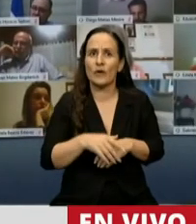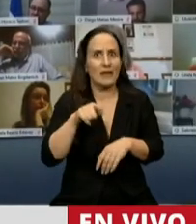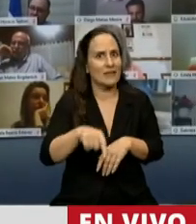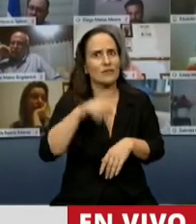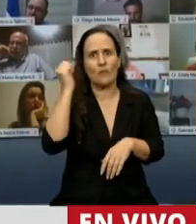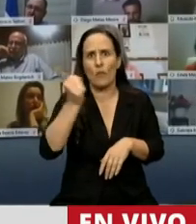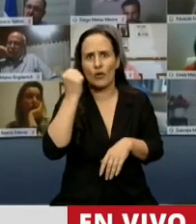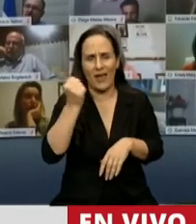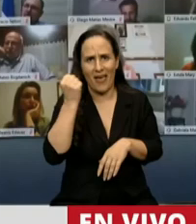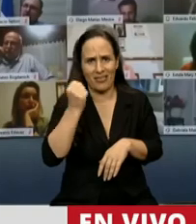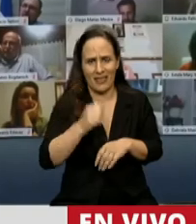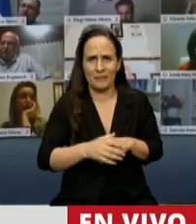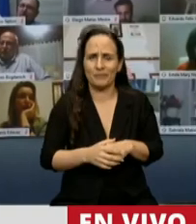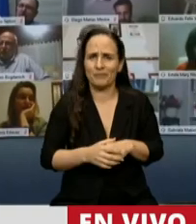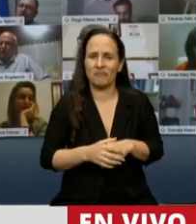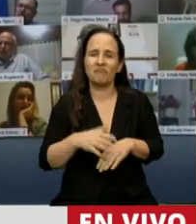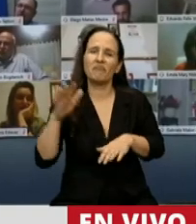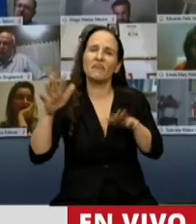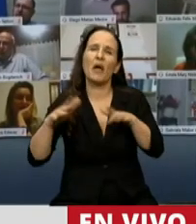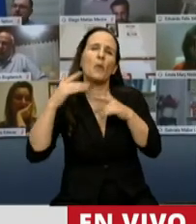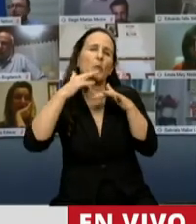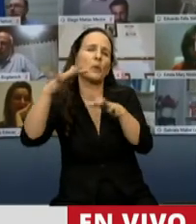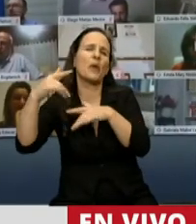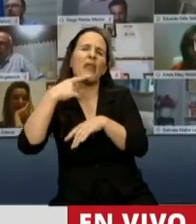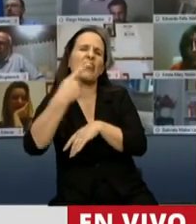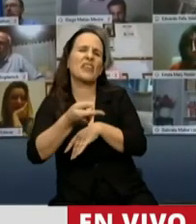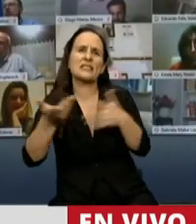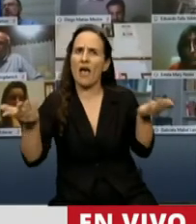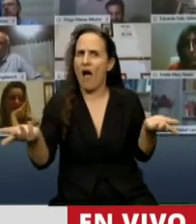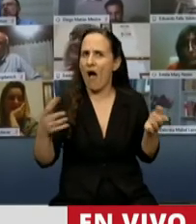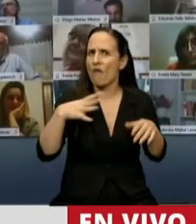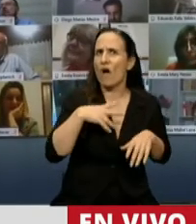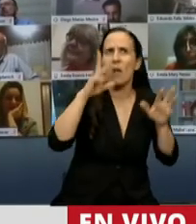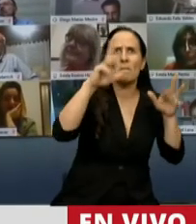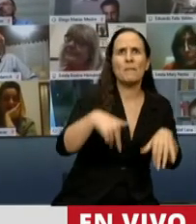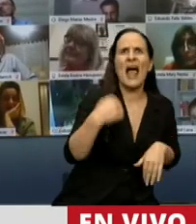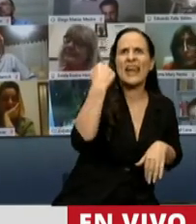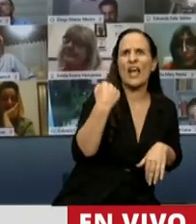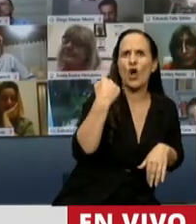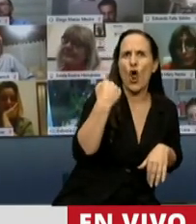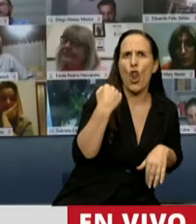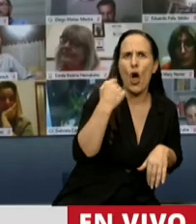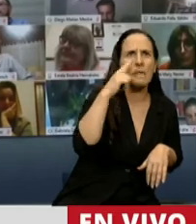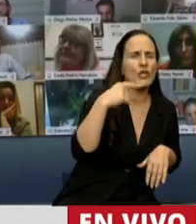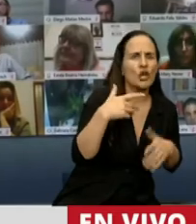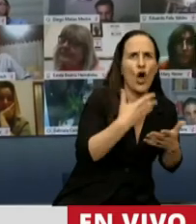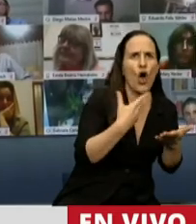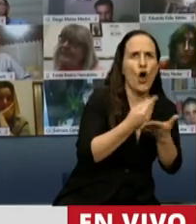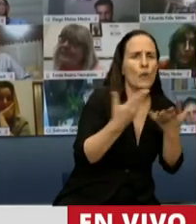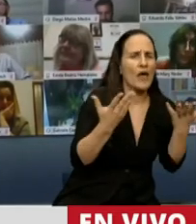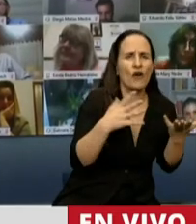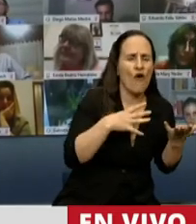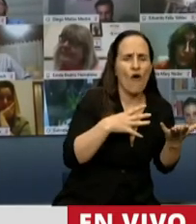Y cuando dicen que no hay plan económico, como escuché hoy en varios medios de televisión, decir dónde está el plan económico,